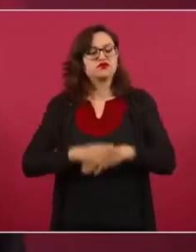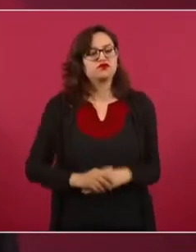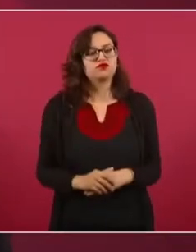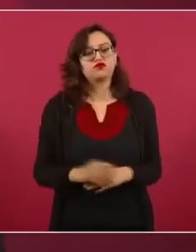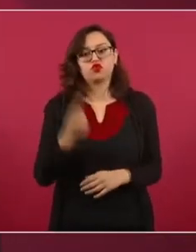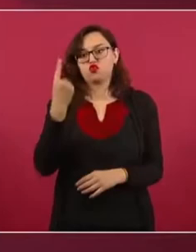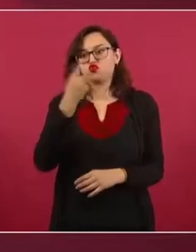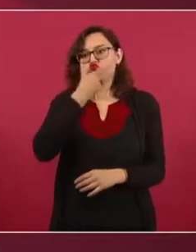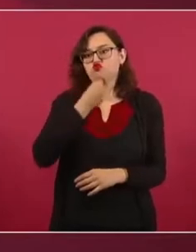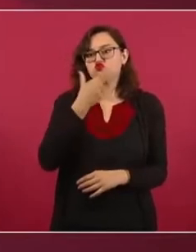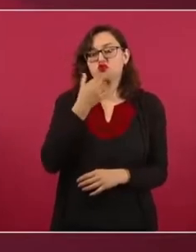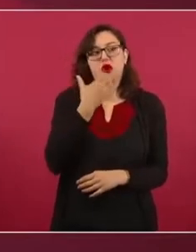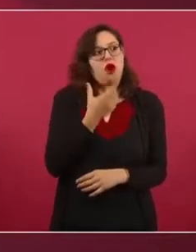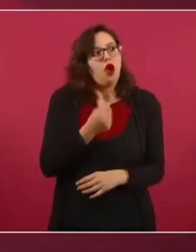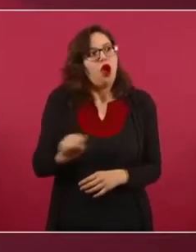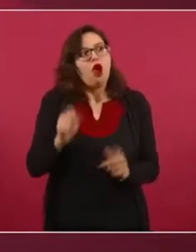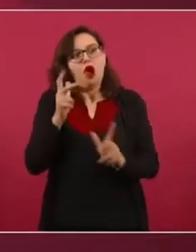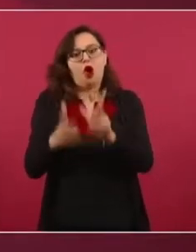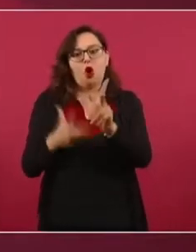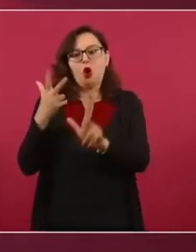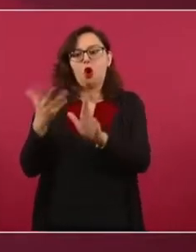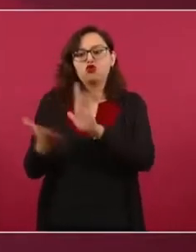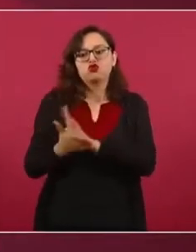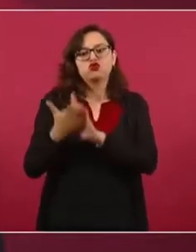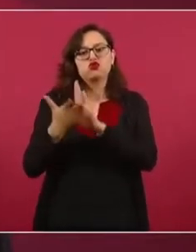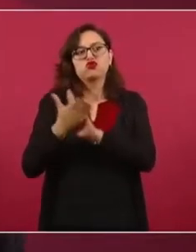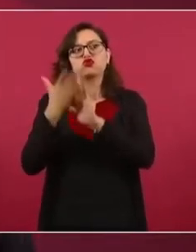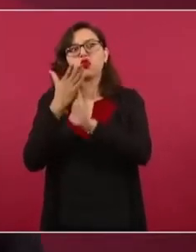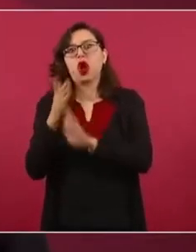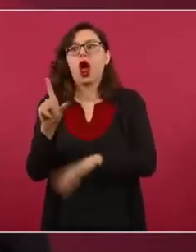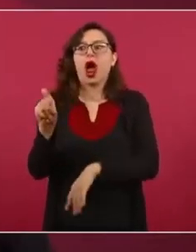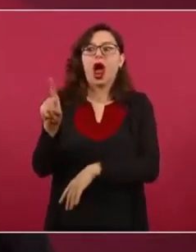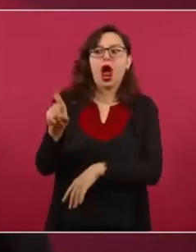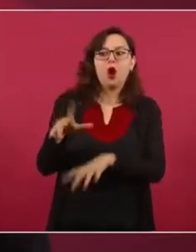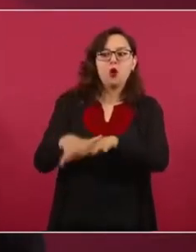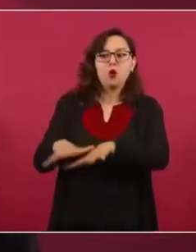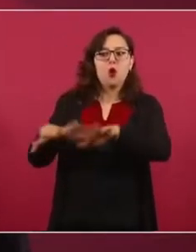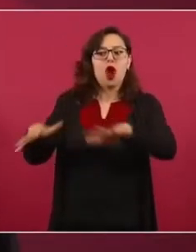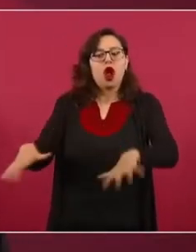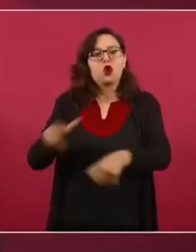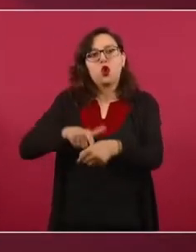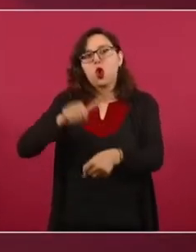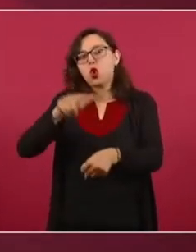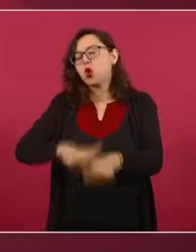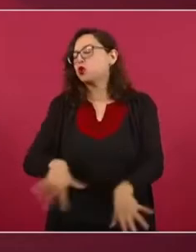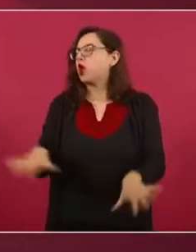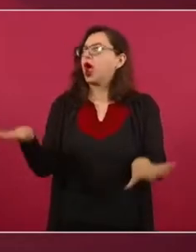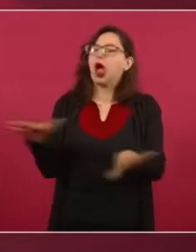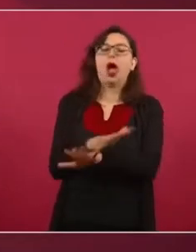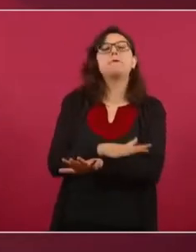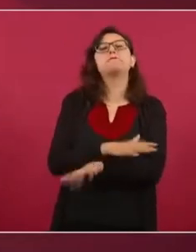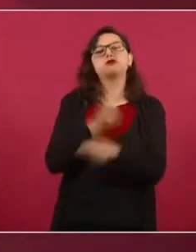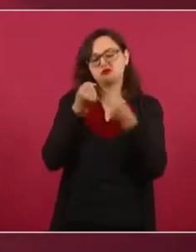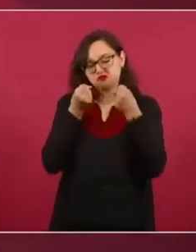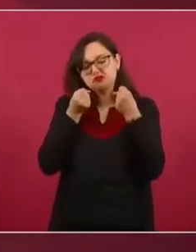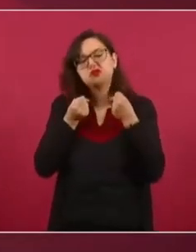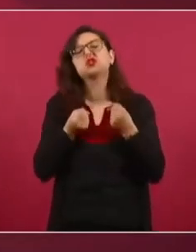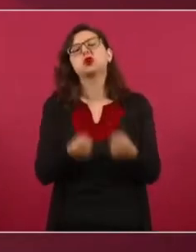que la construcción del Tren Maya cambiará el color de la Laguna de Bacalar en Quintana Roo.